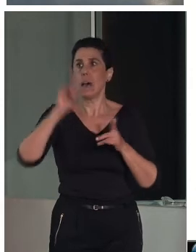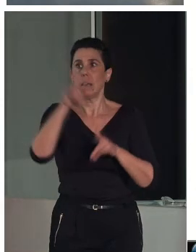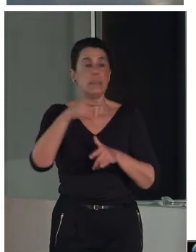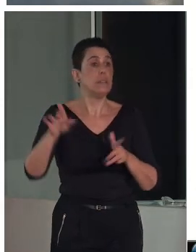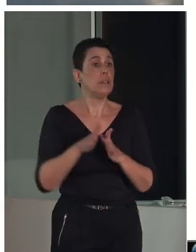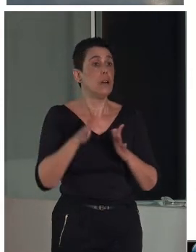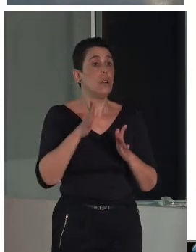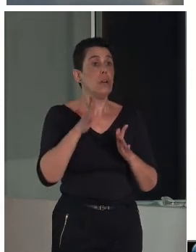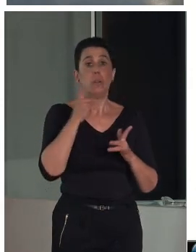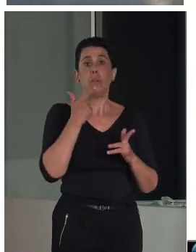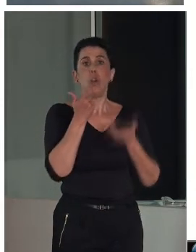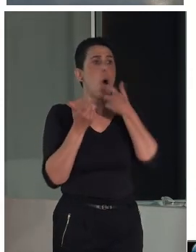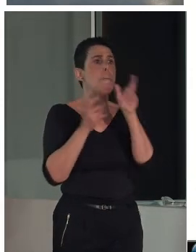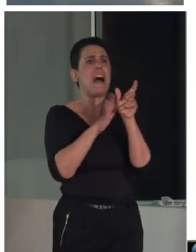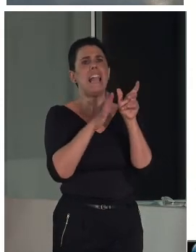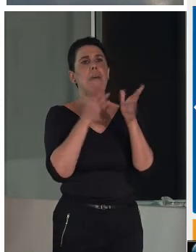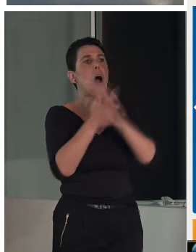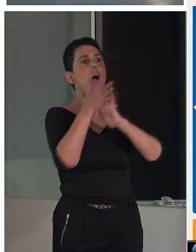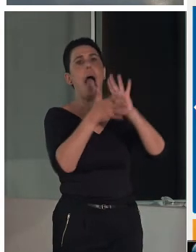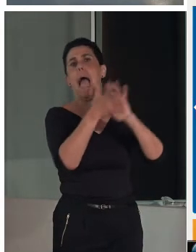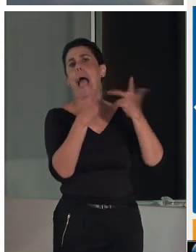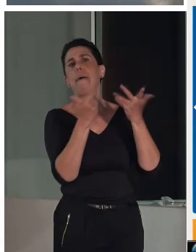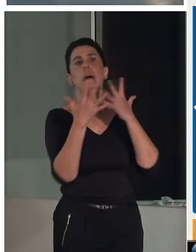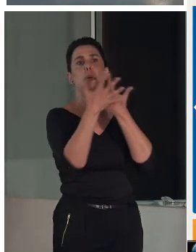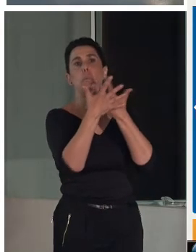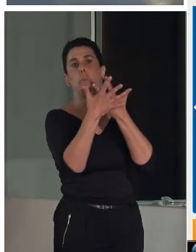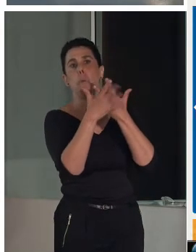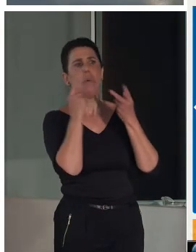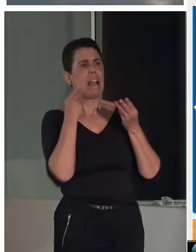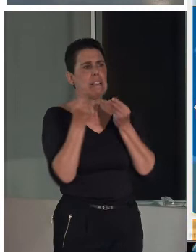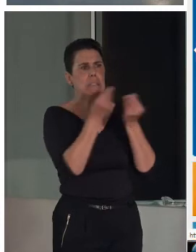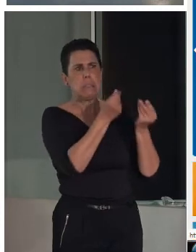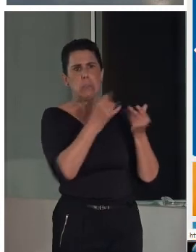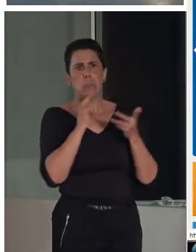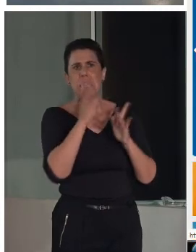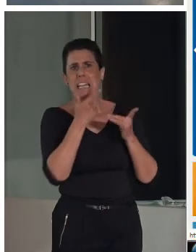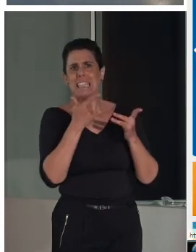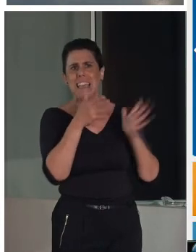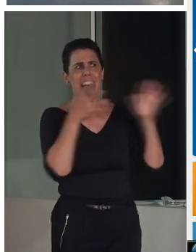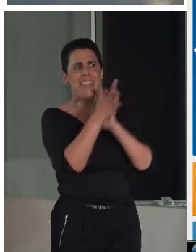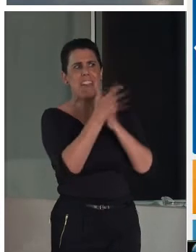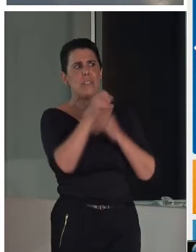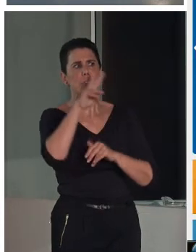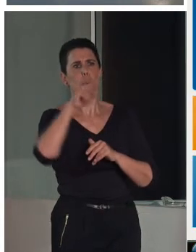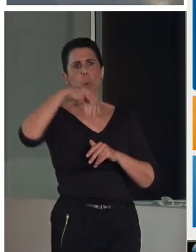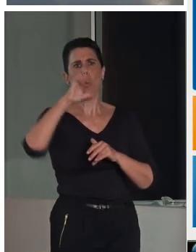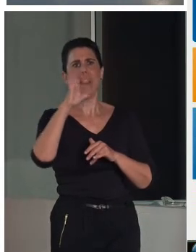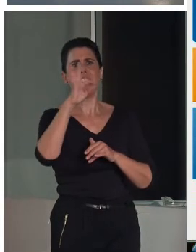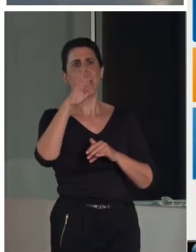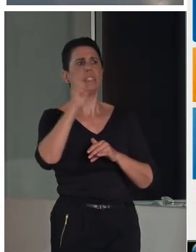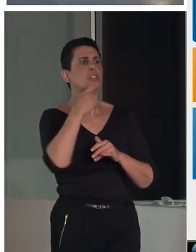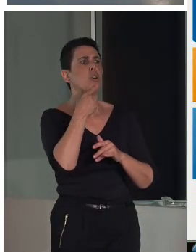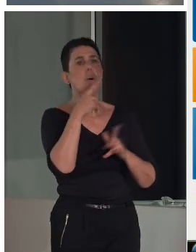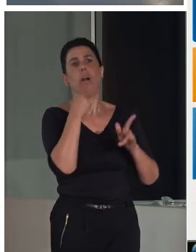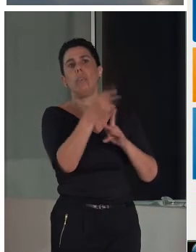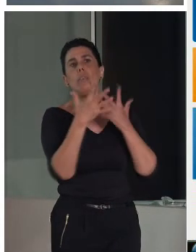hablamos de mudéjar, pues os suena… Pues bueno, tenemos la definición de la UNESCO, ¿no? Que, pues bueno, que